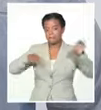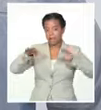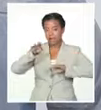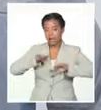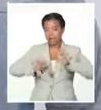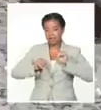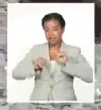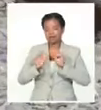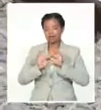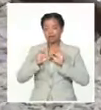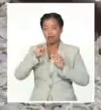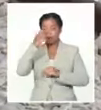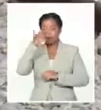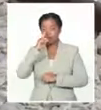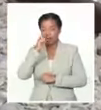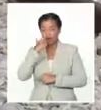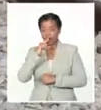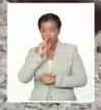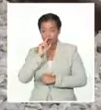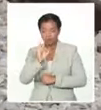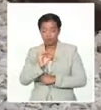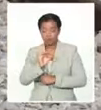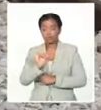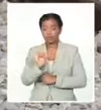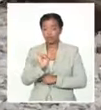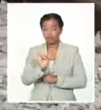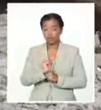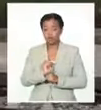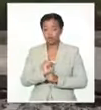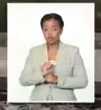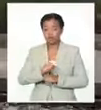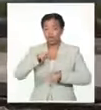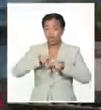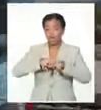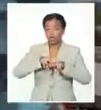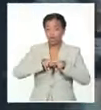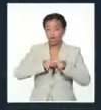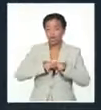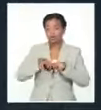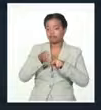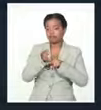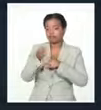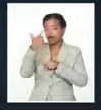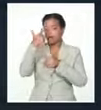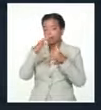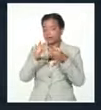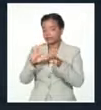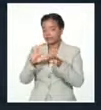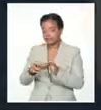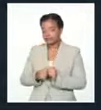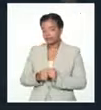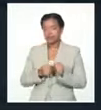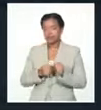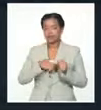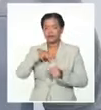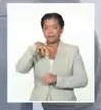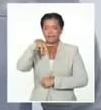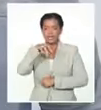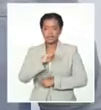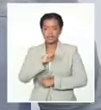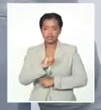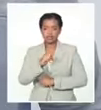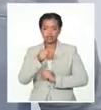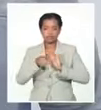Guanabo, se mantiene el servicio Habana-Artemisa, además en Pinal de Río, al tren que